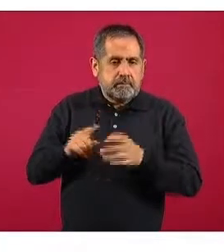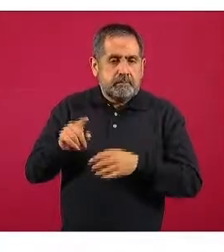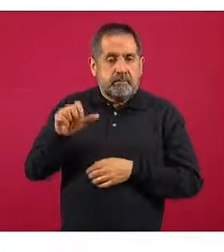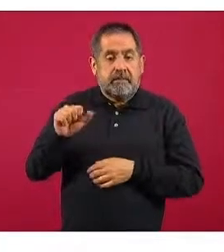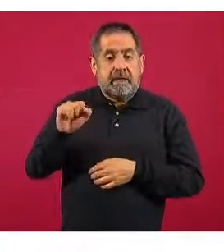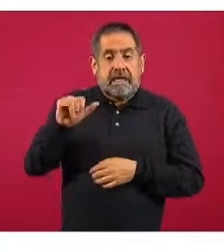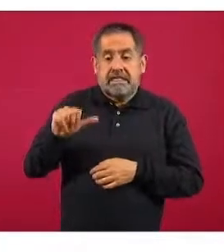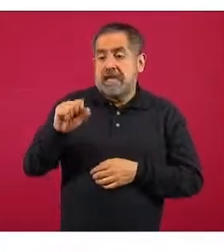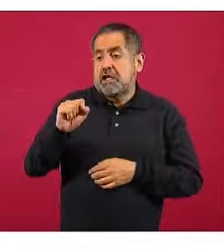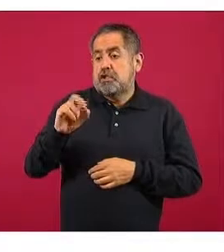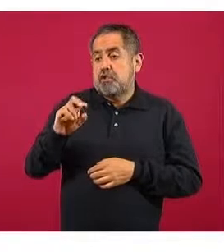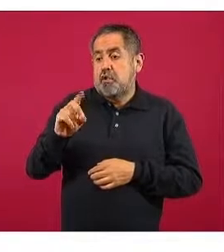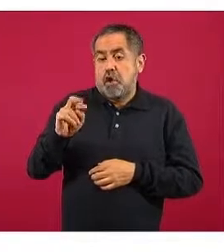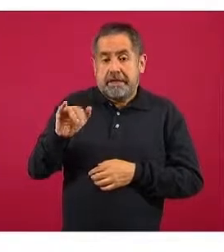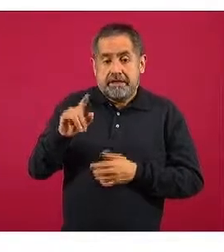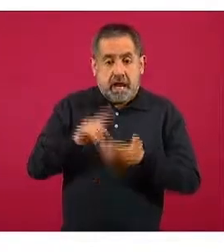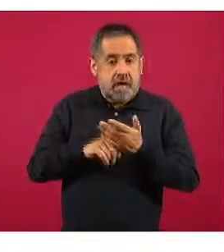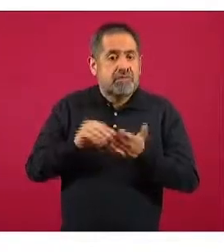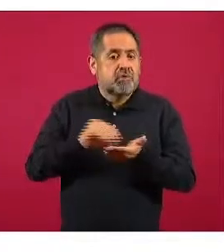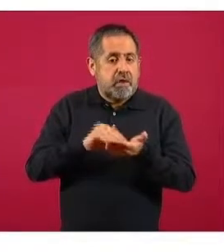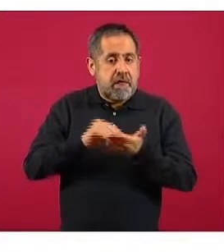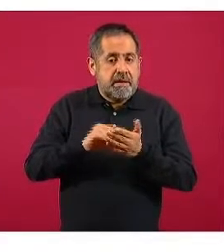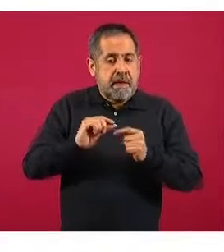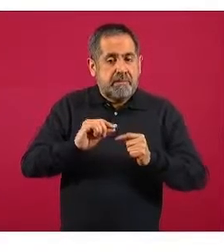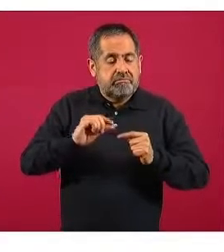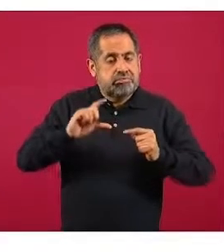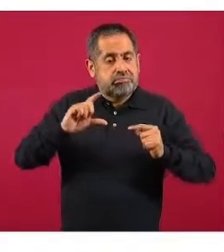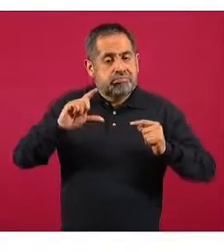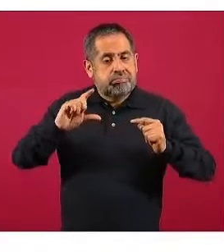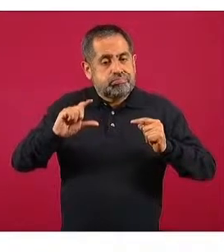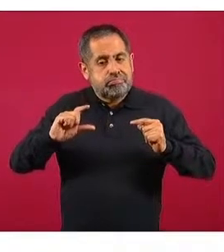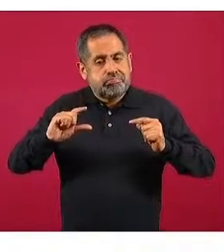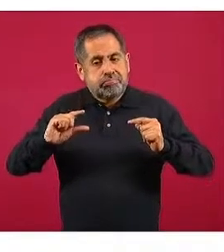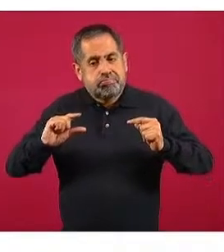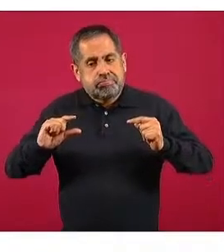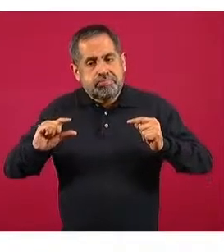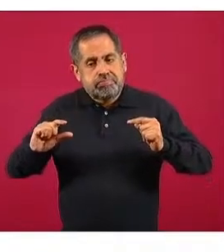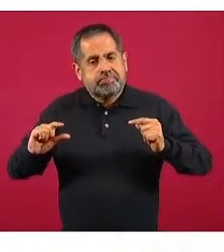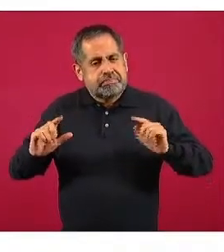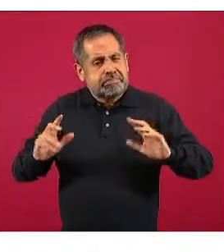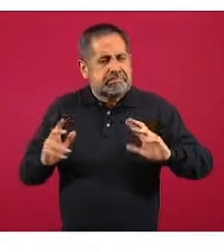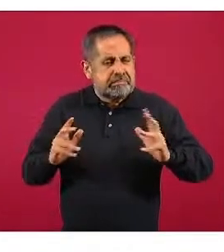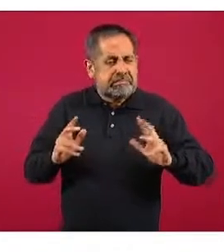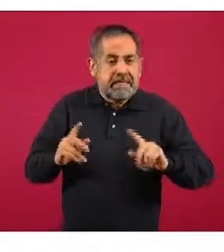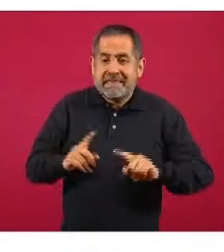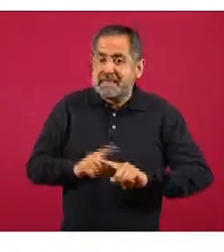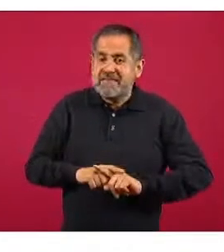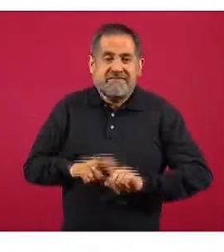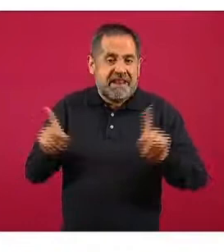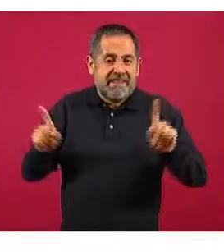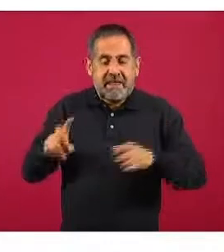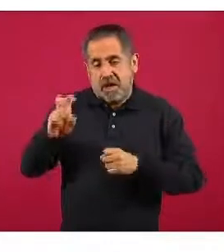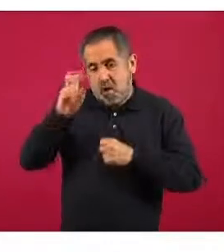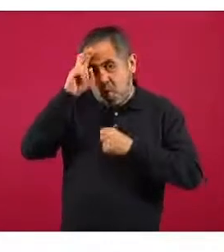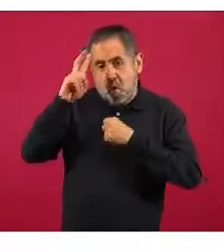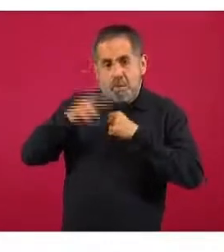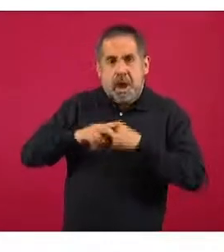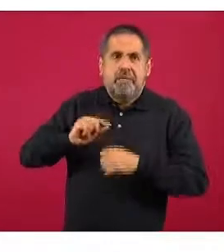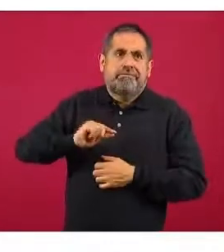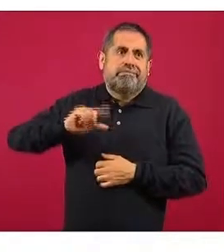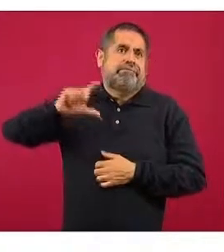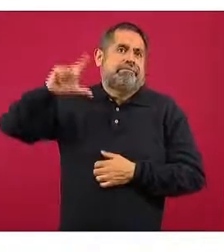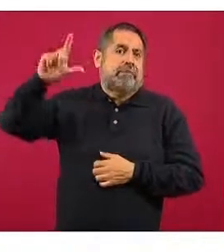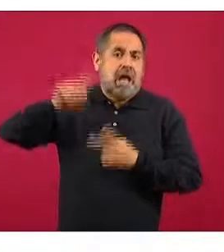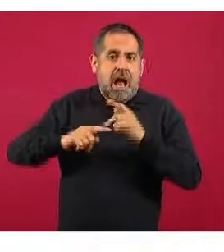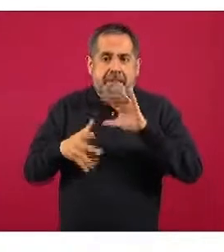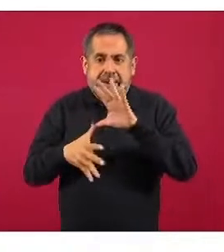Sudoriental, que ha continuado con esa tendencia descendente, no así en las regiones de Europa y